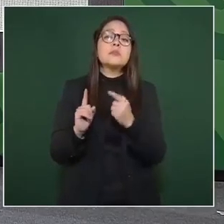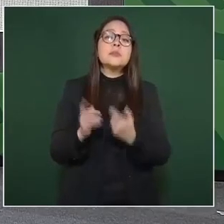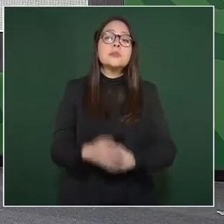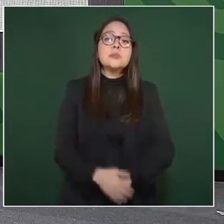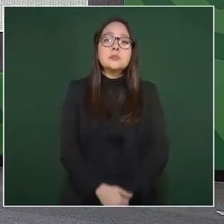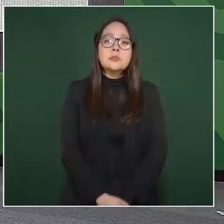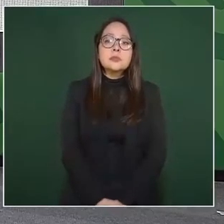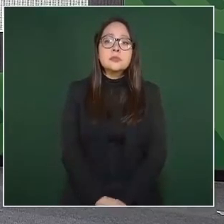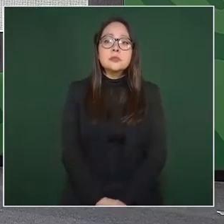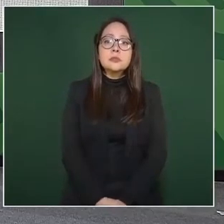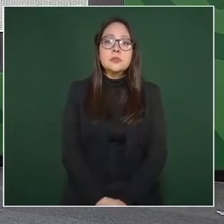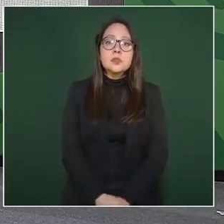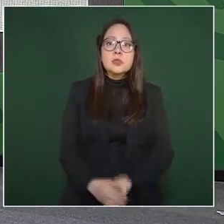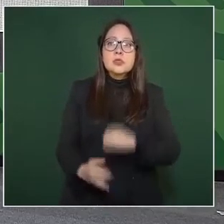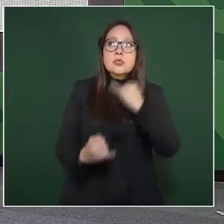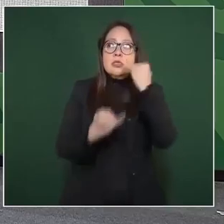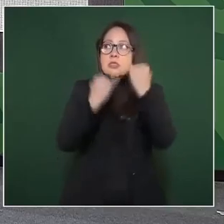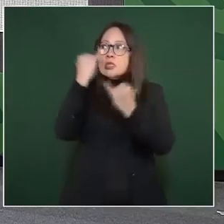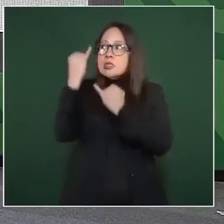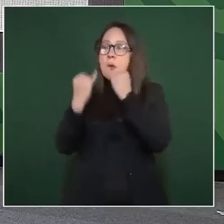a la brujería.